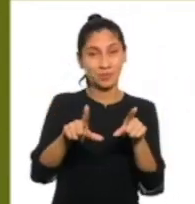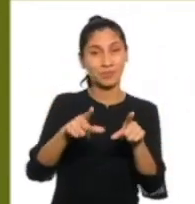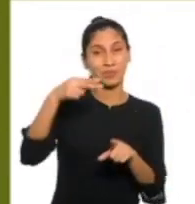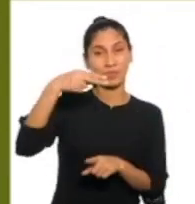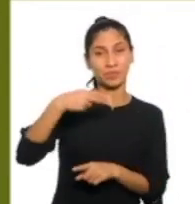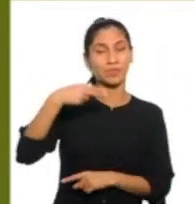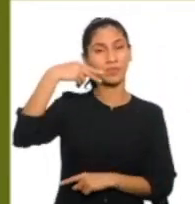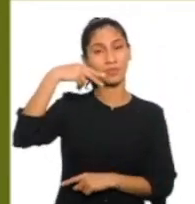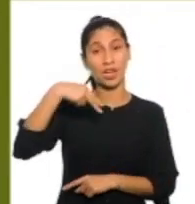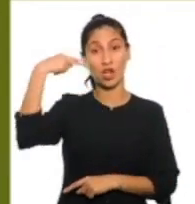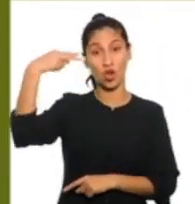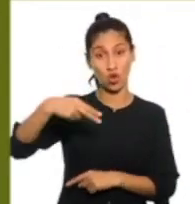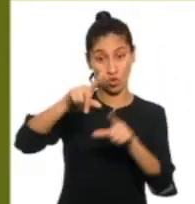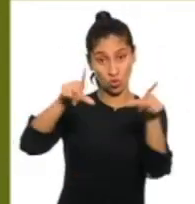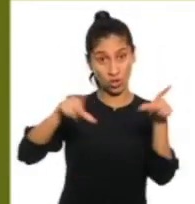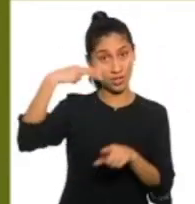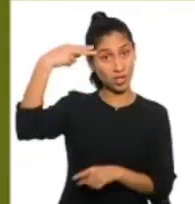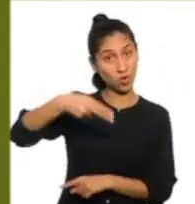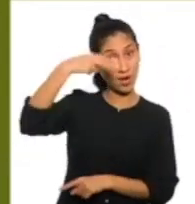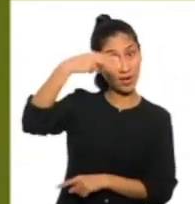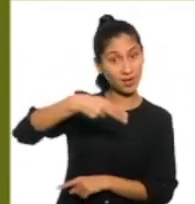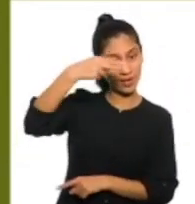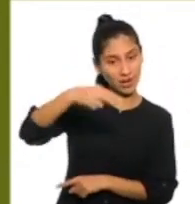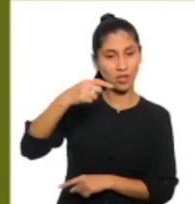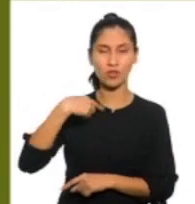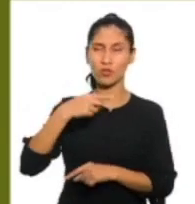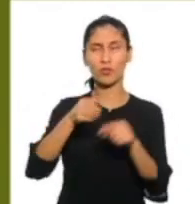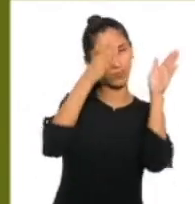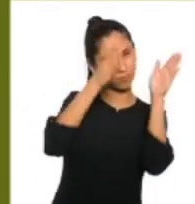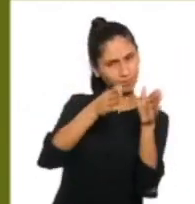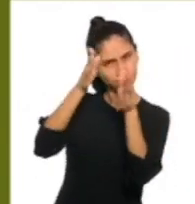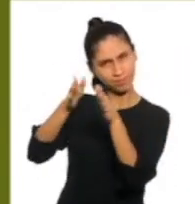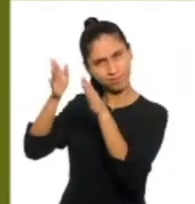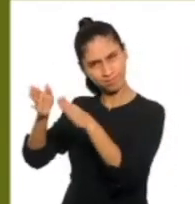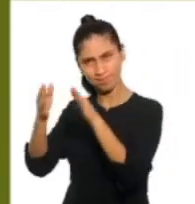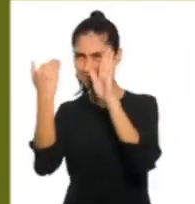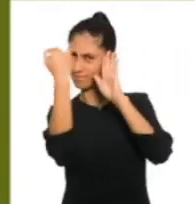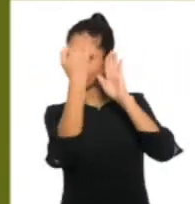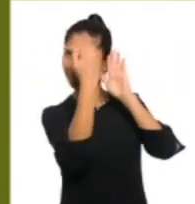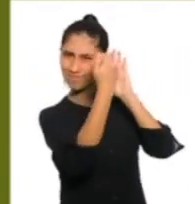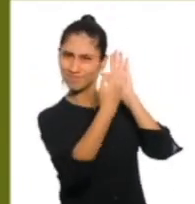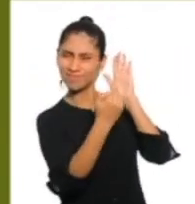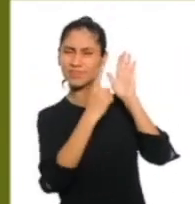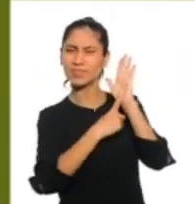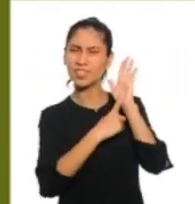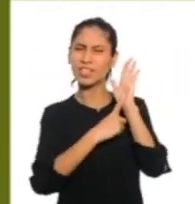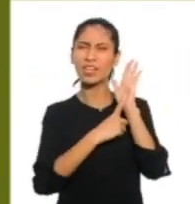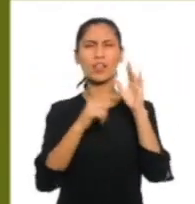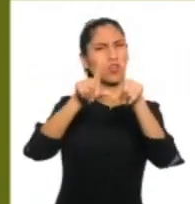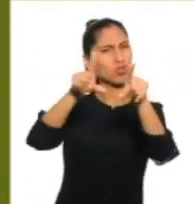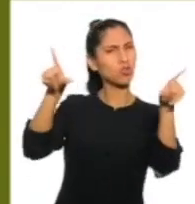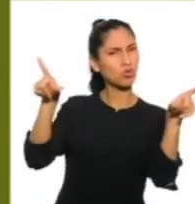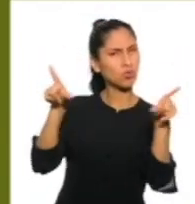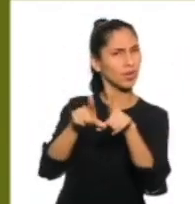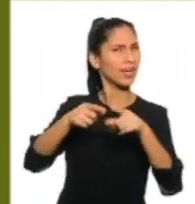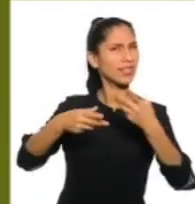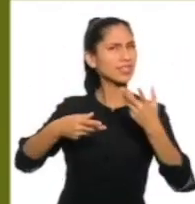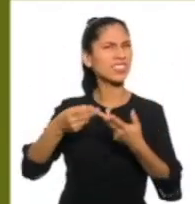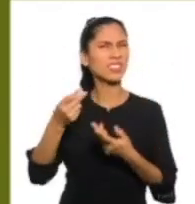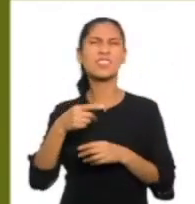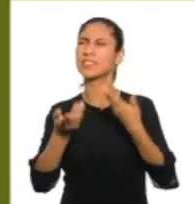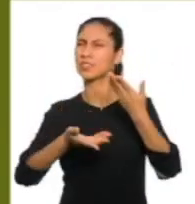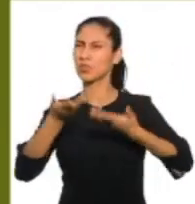Huancayo. Y así fue como las organicé. En los lugares turísticos